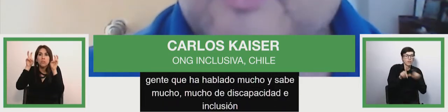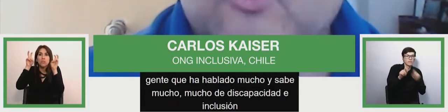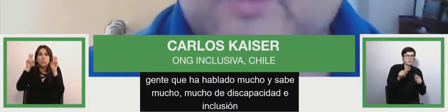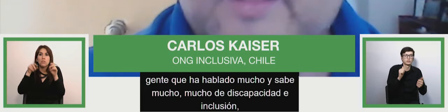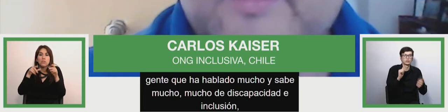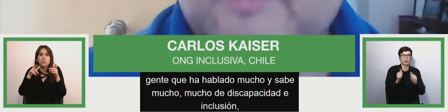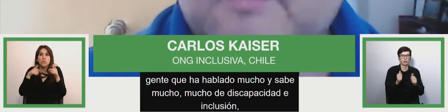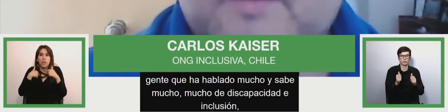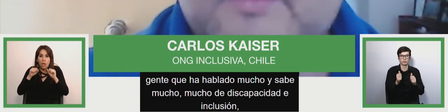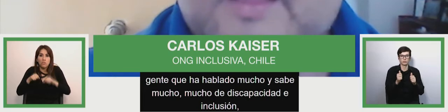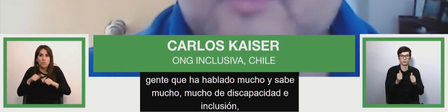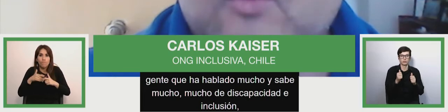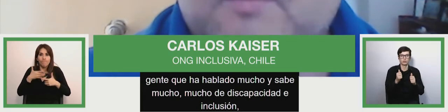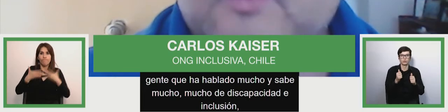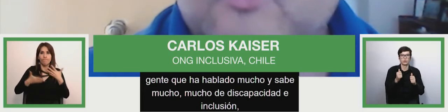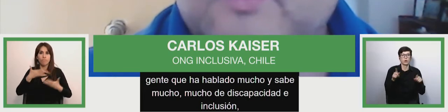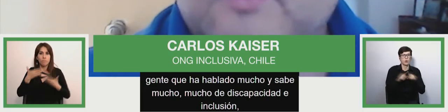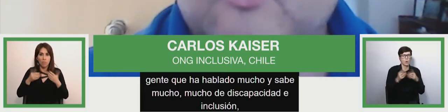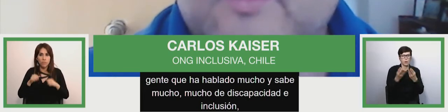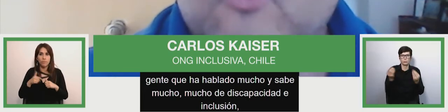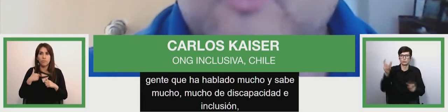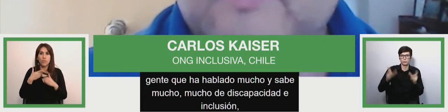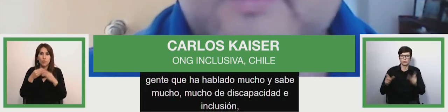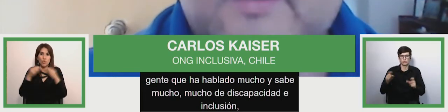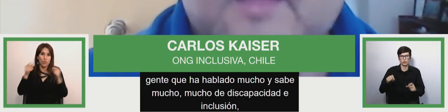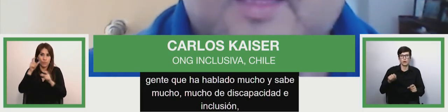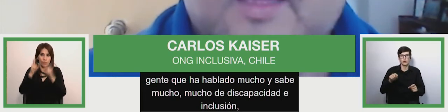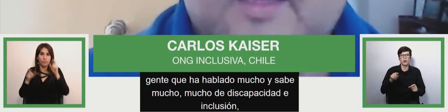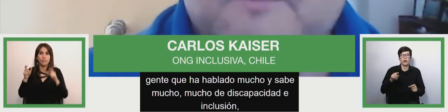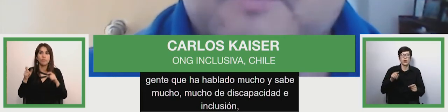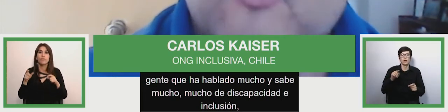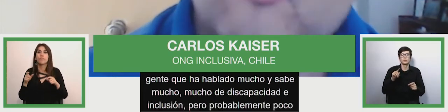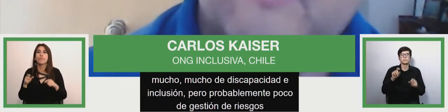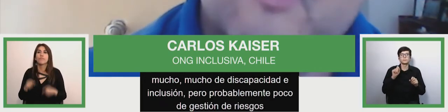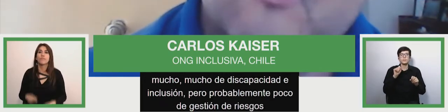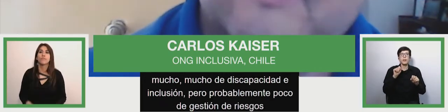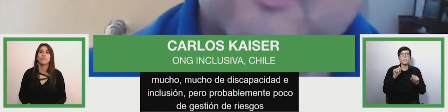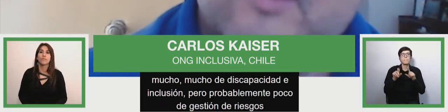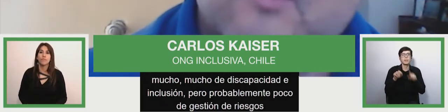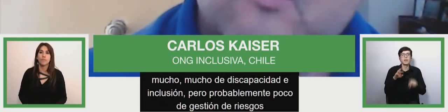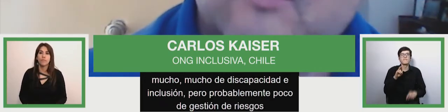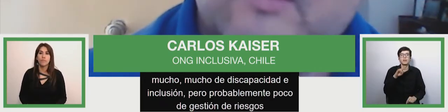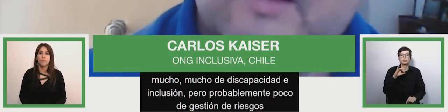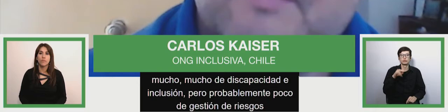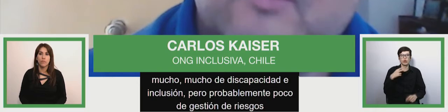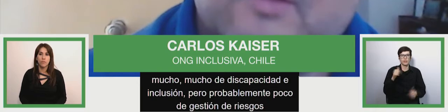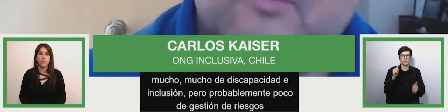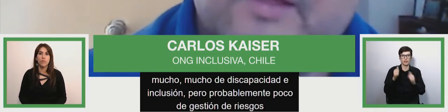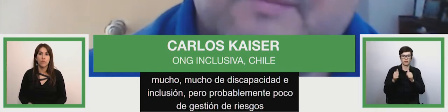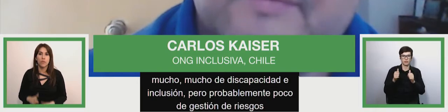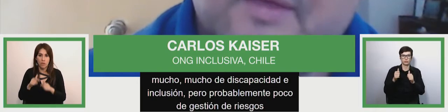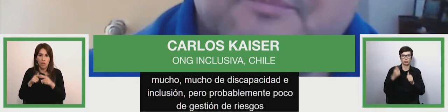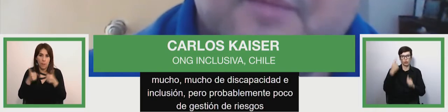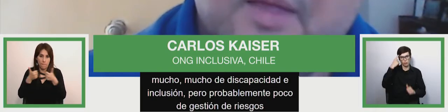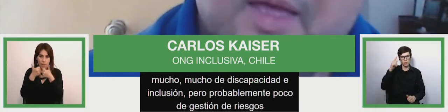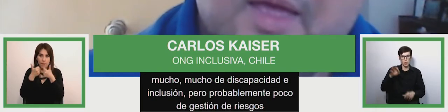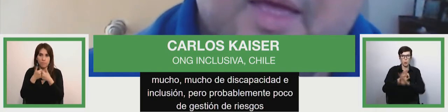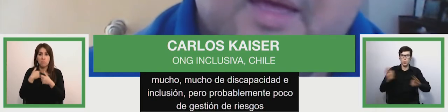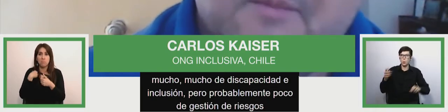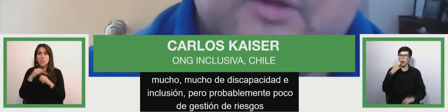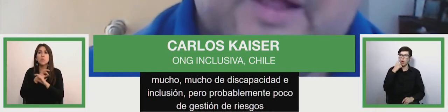gente que son grandes expertas o expertos en gestión de riesgo de desastres pero que no habían conocido la inclusión y las personas con discapacidad